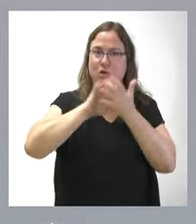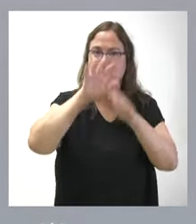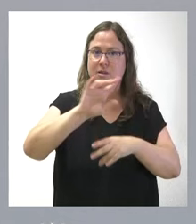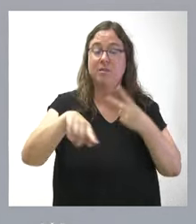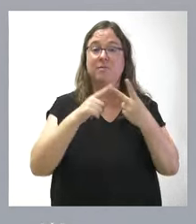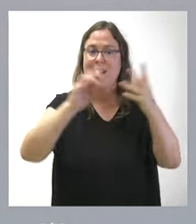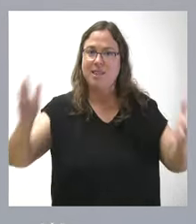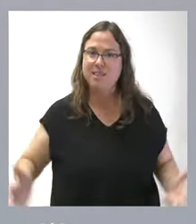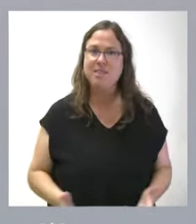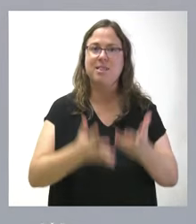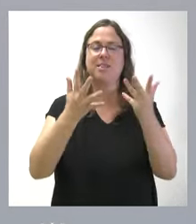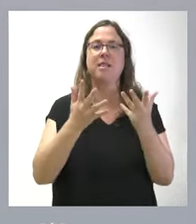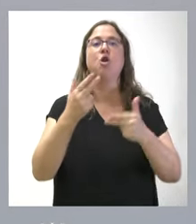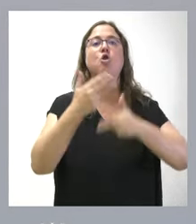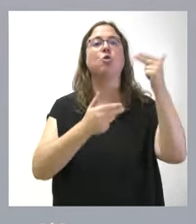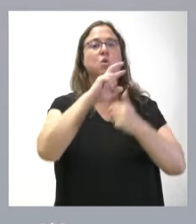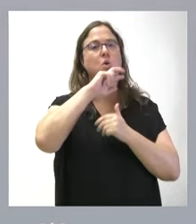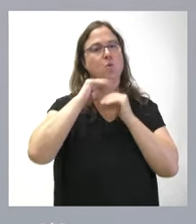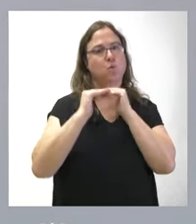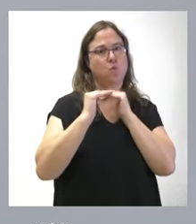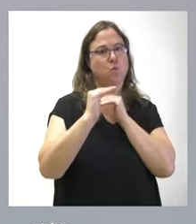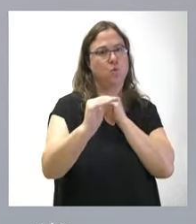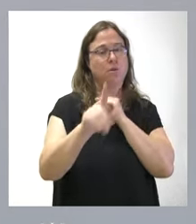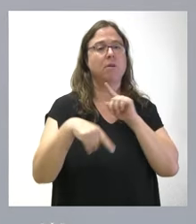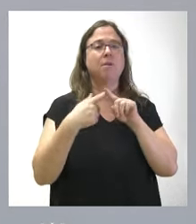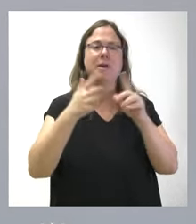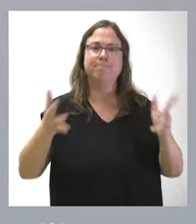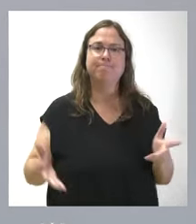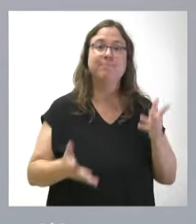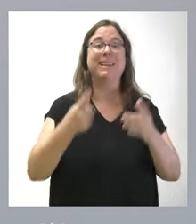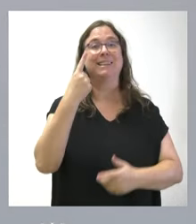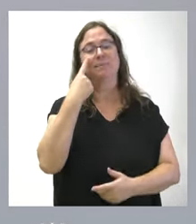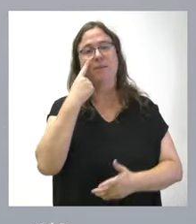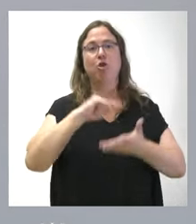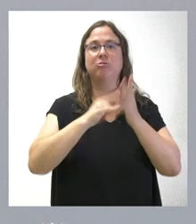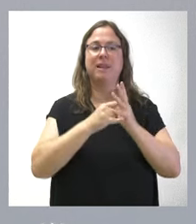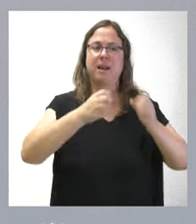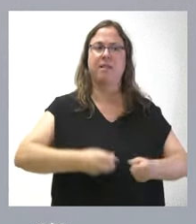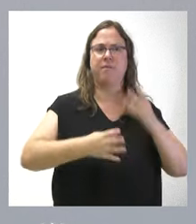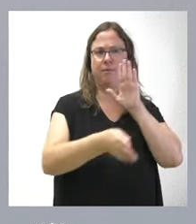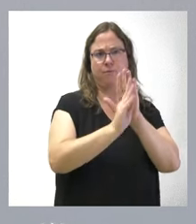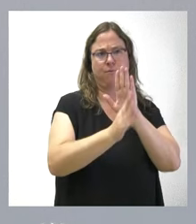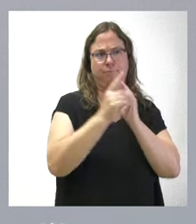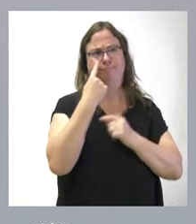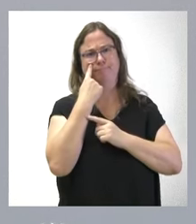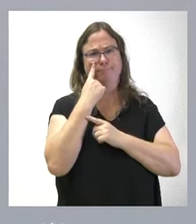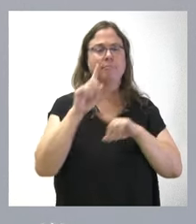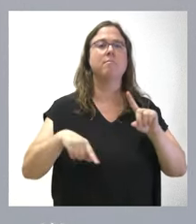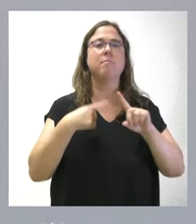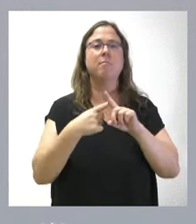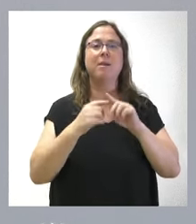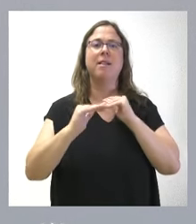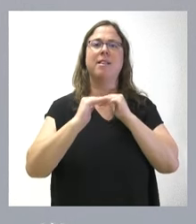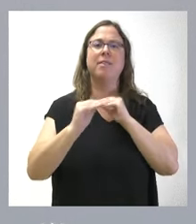otro, impulsar la promoción de la construcción sostenible, mantener el impulso de la inspección técnica de edificios, facilitar la estandarización de la